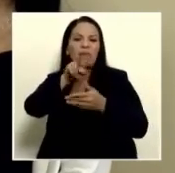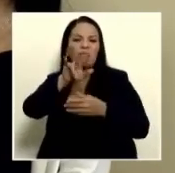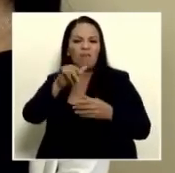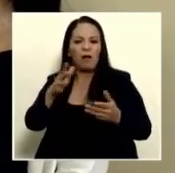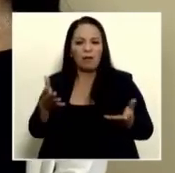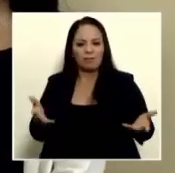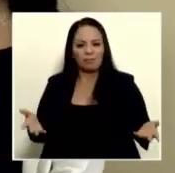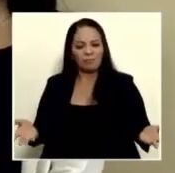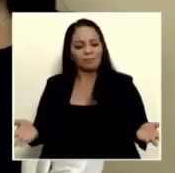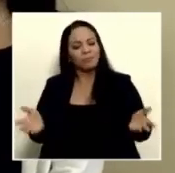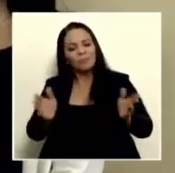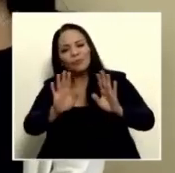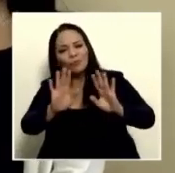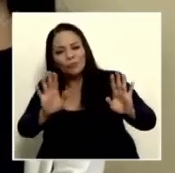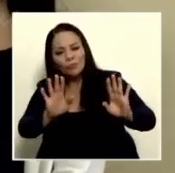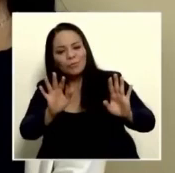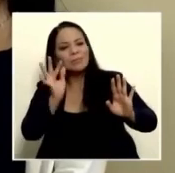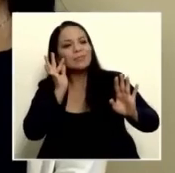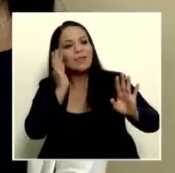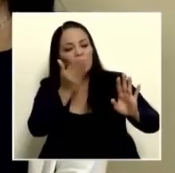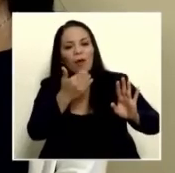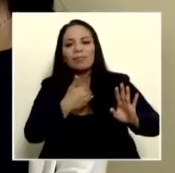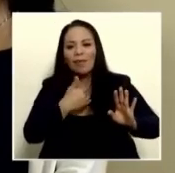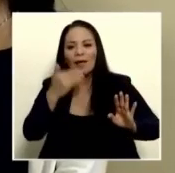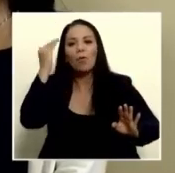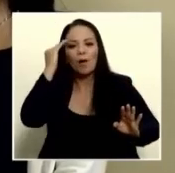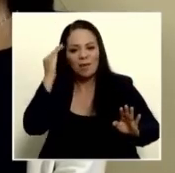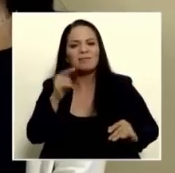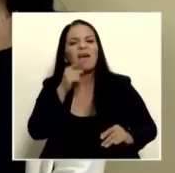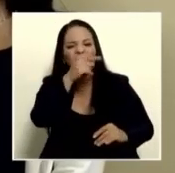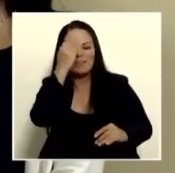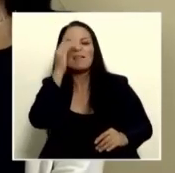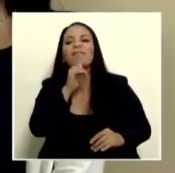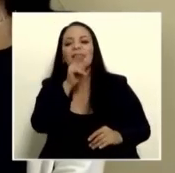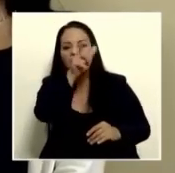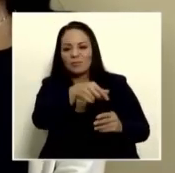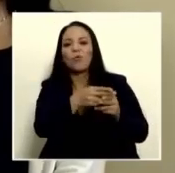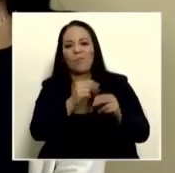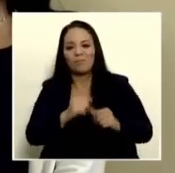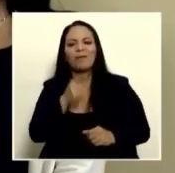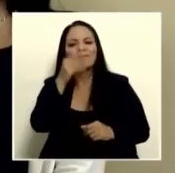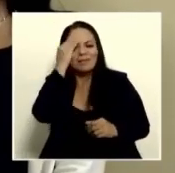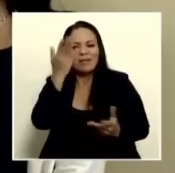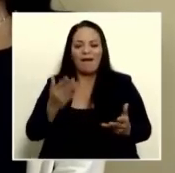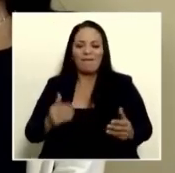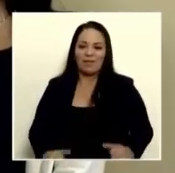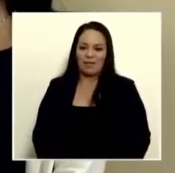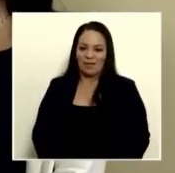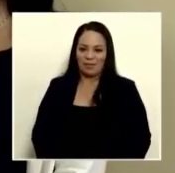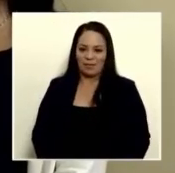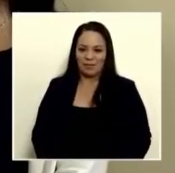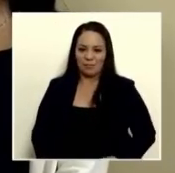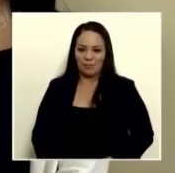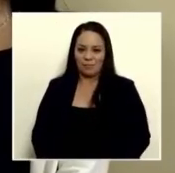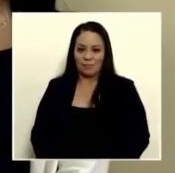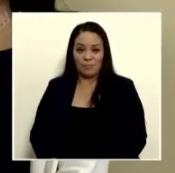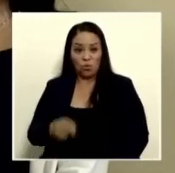alguna coherencia señora y ella sabe a quién me refiero usted podrá